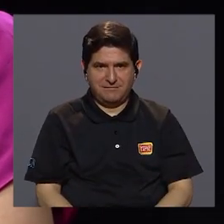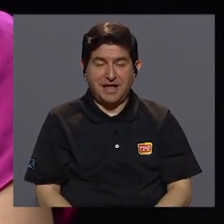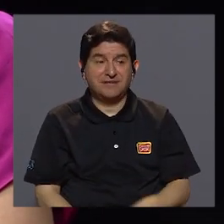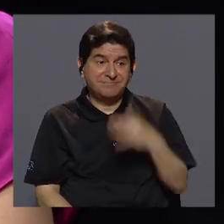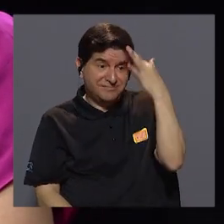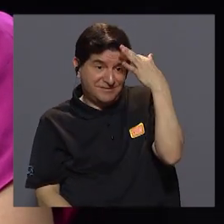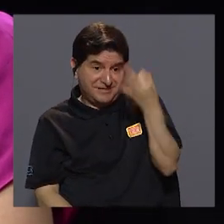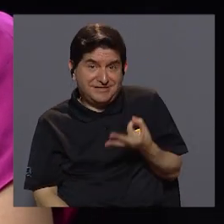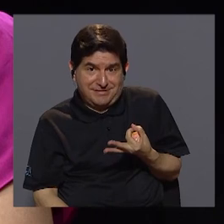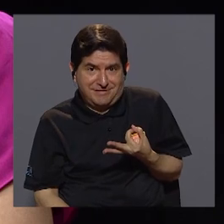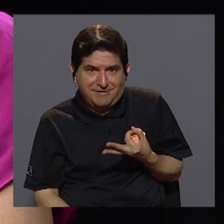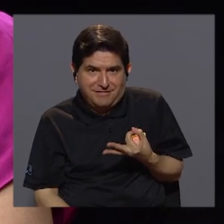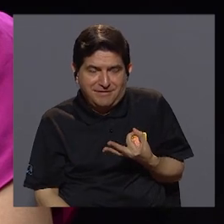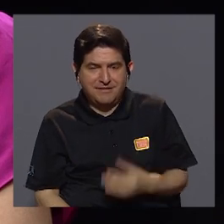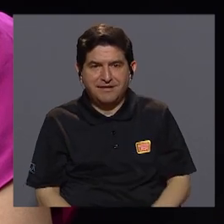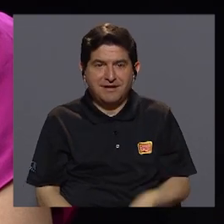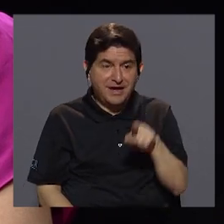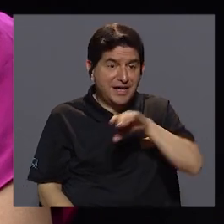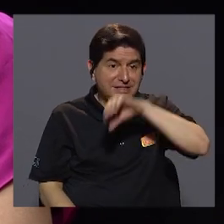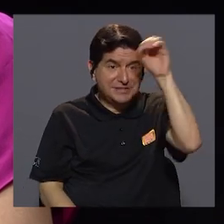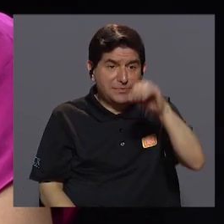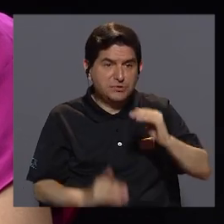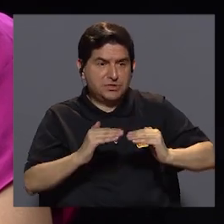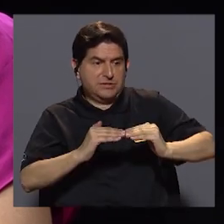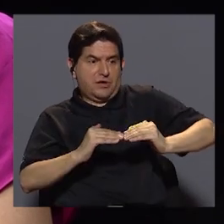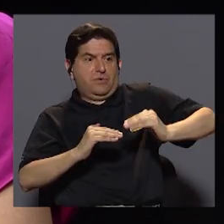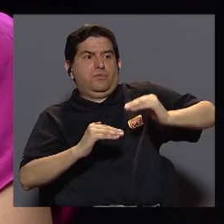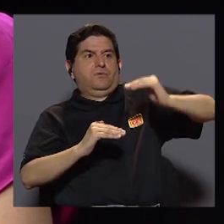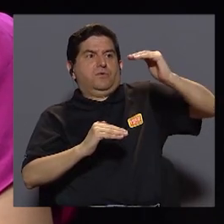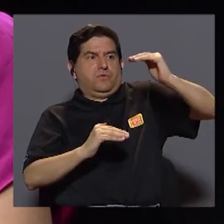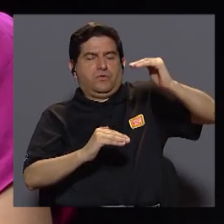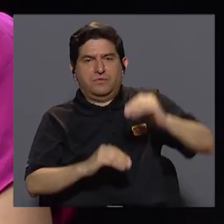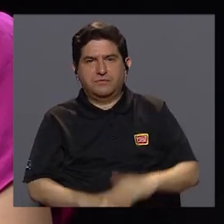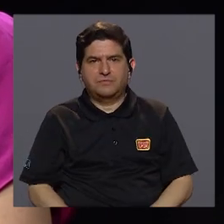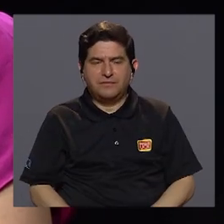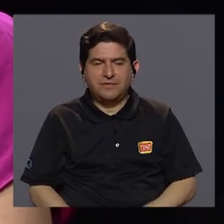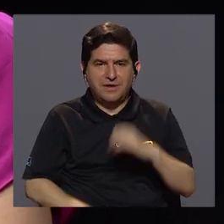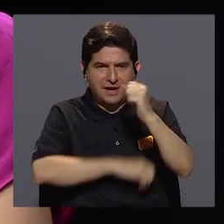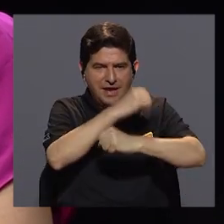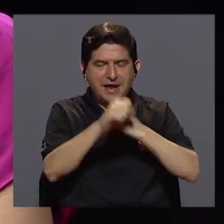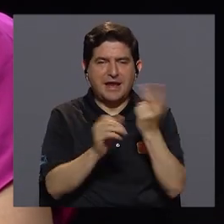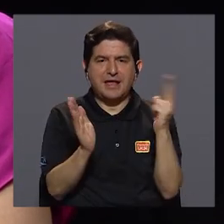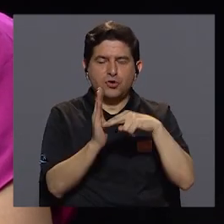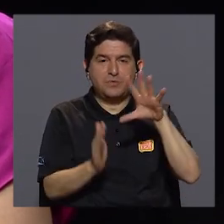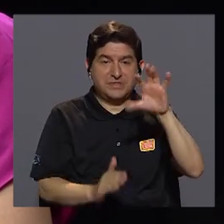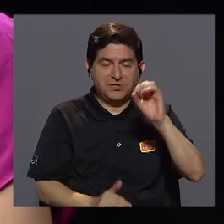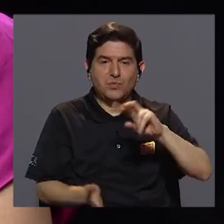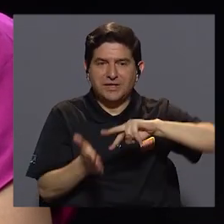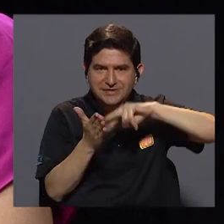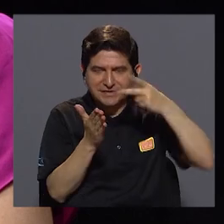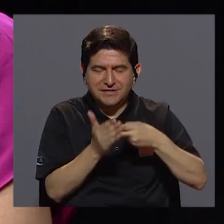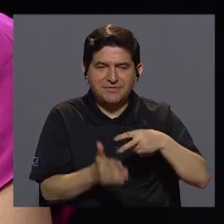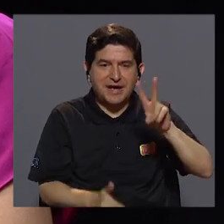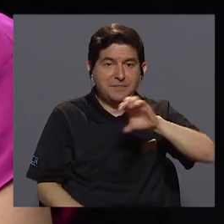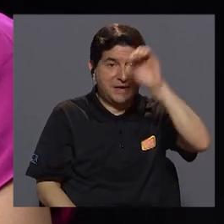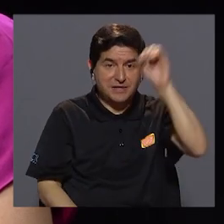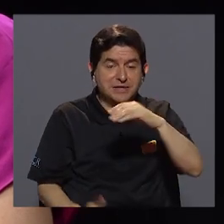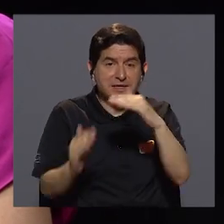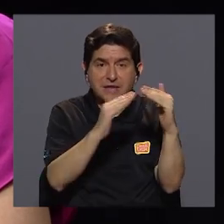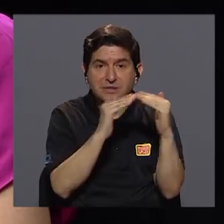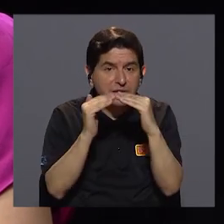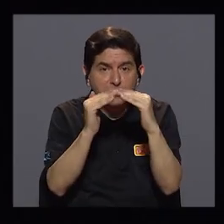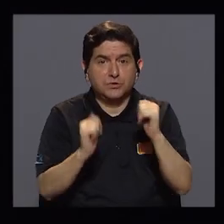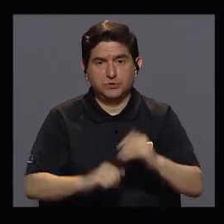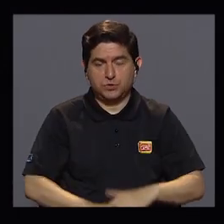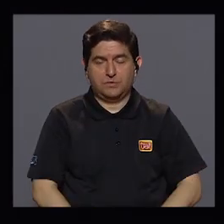espera que este porcentaje aumente, inclusive el año 2050 va a implicar un 20% de la